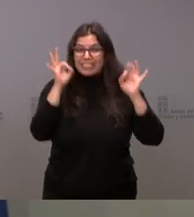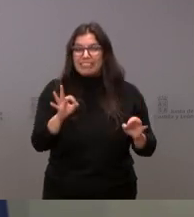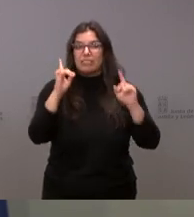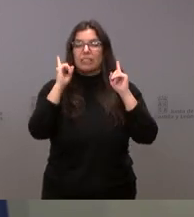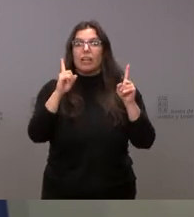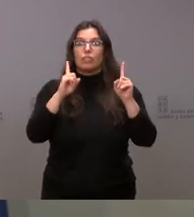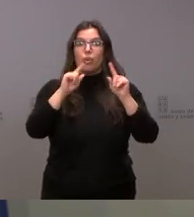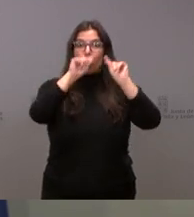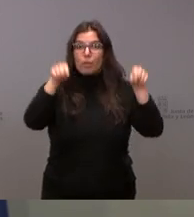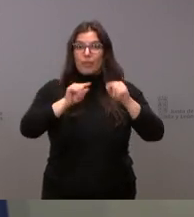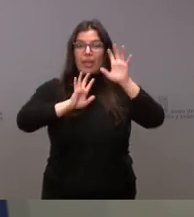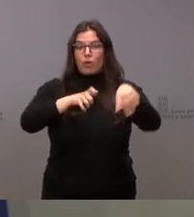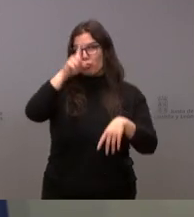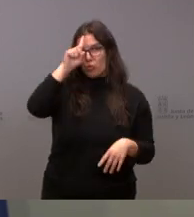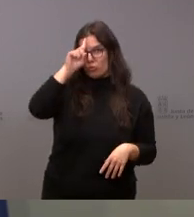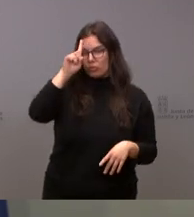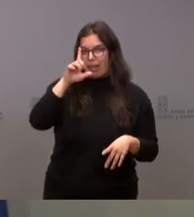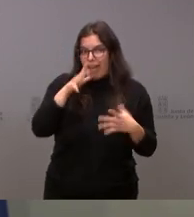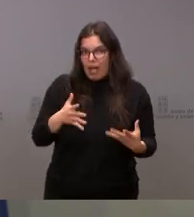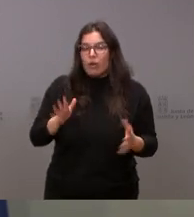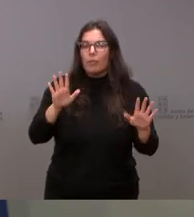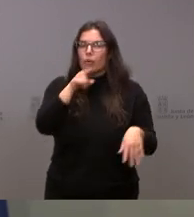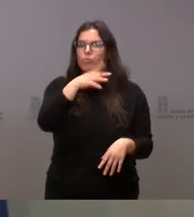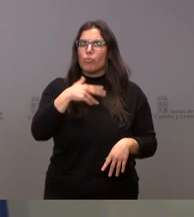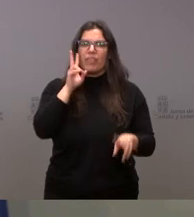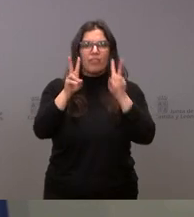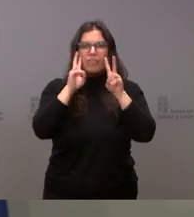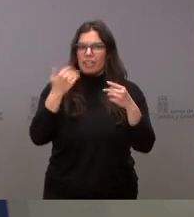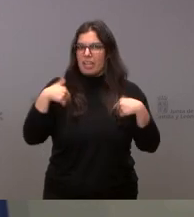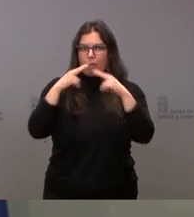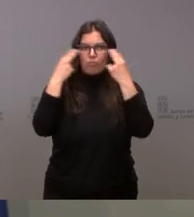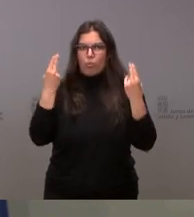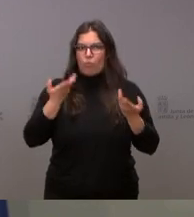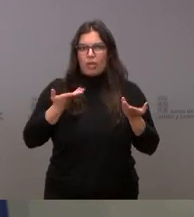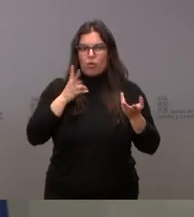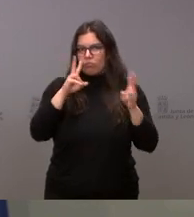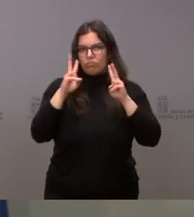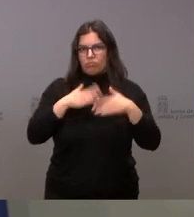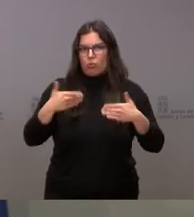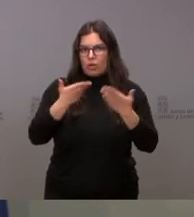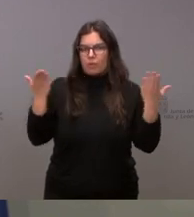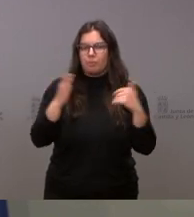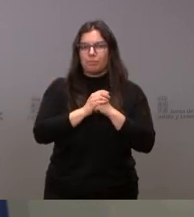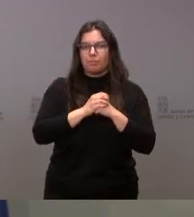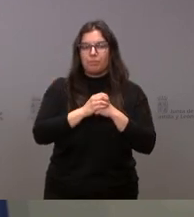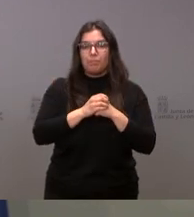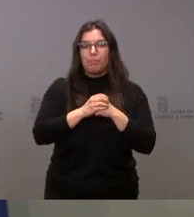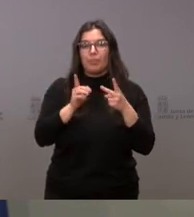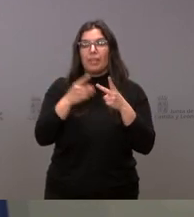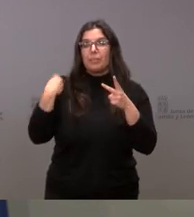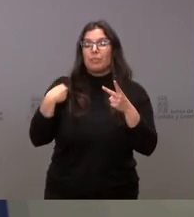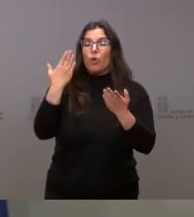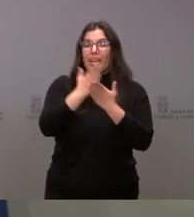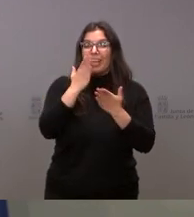de la provincia de León, pero puede usted consultarlo y está a su disposición. De la misma forma, el número de aulas